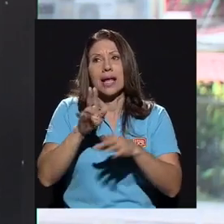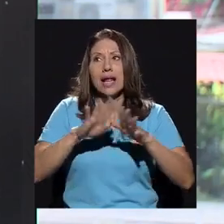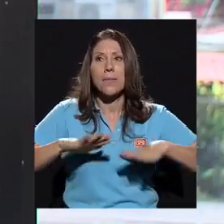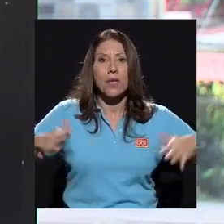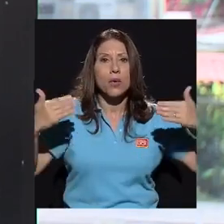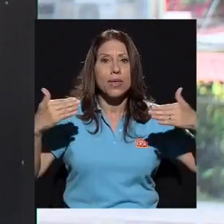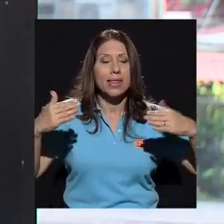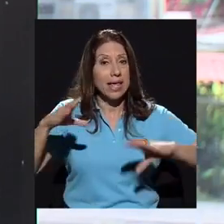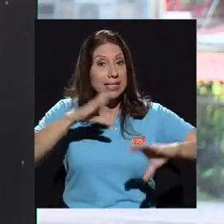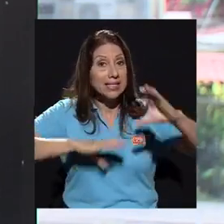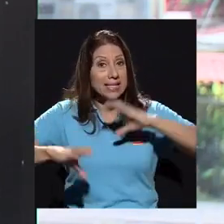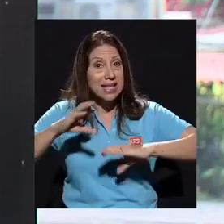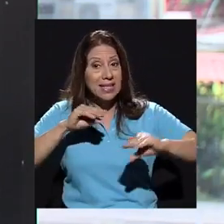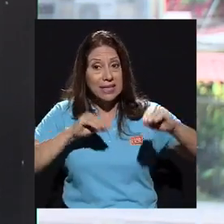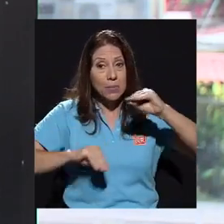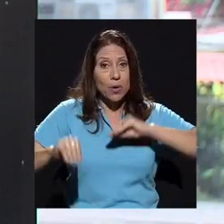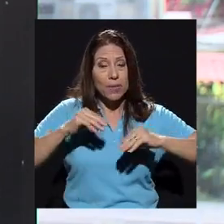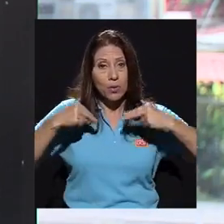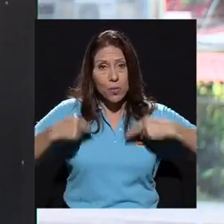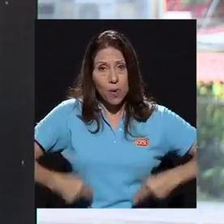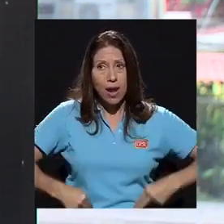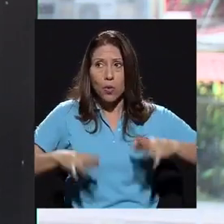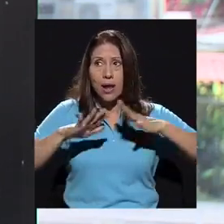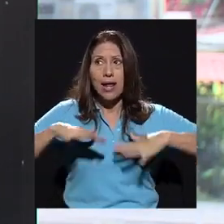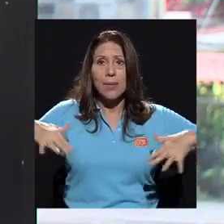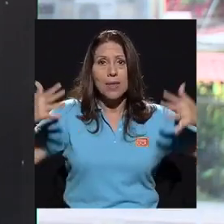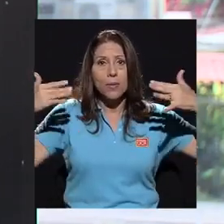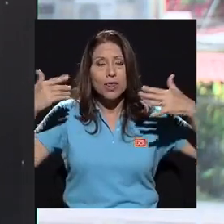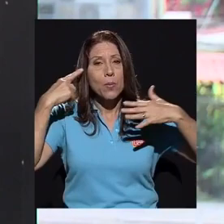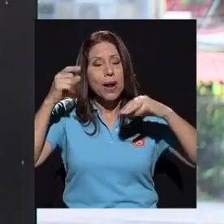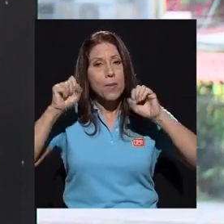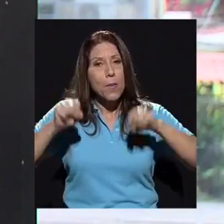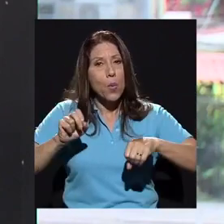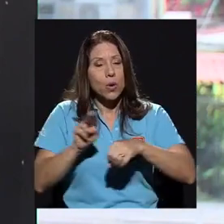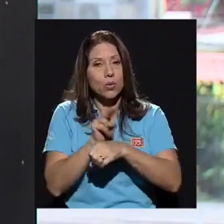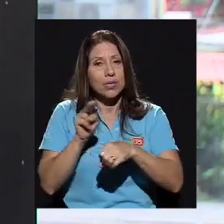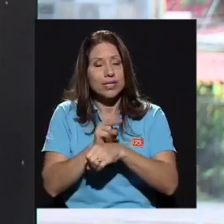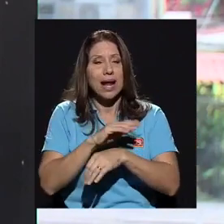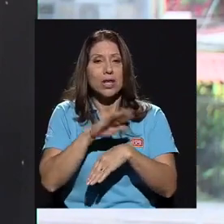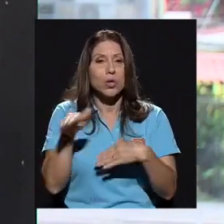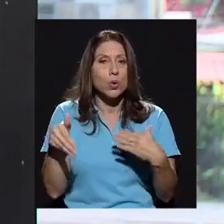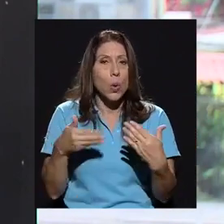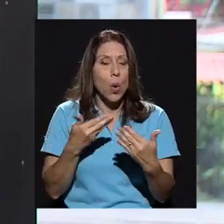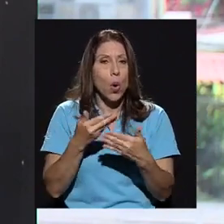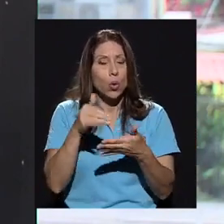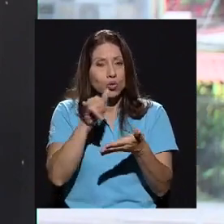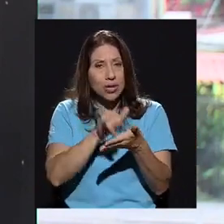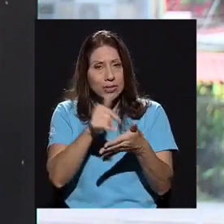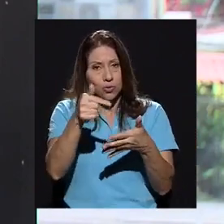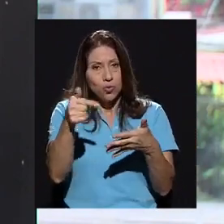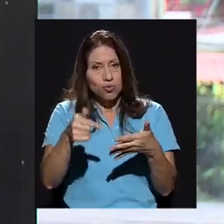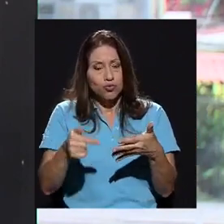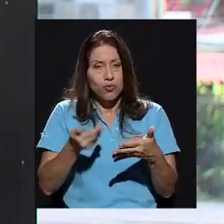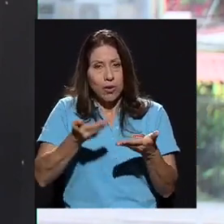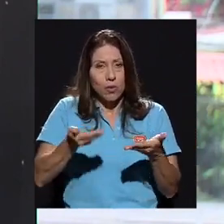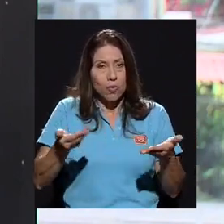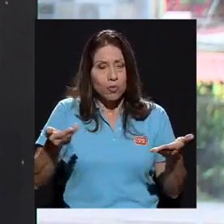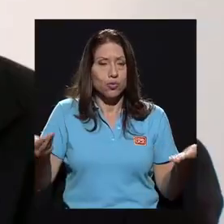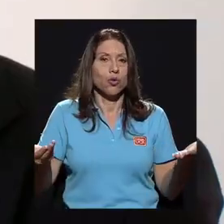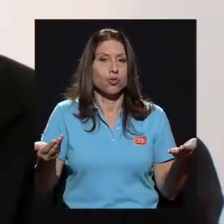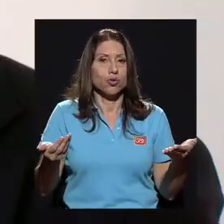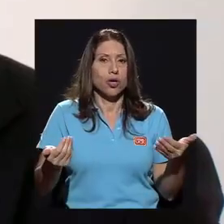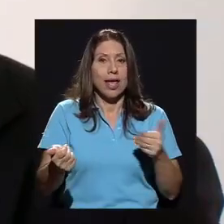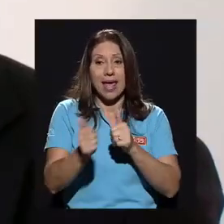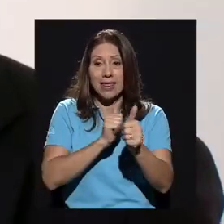ciencias de movimiento humano en medio ambiente para poder utilizar todos estos recursos en